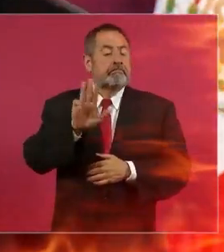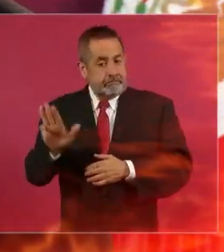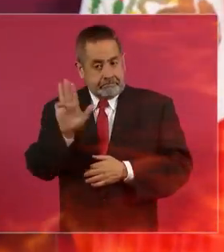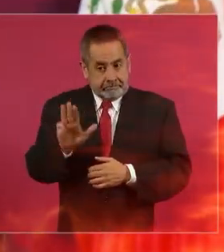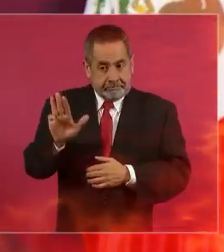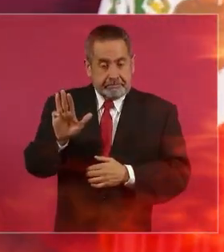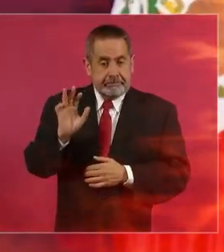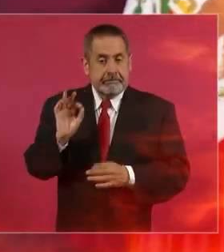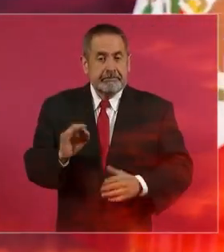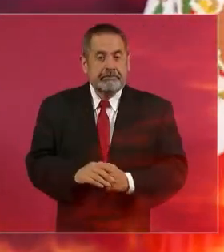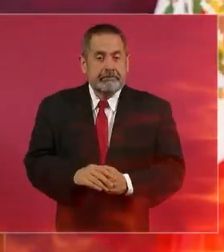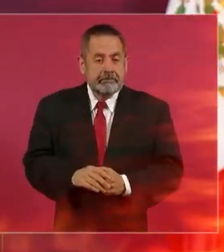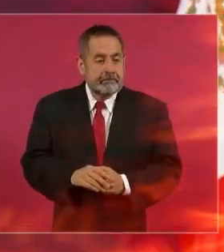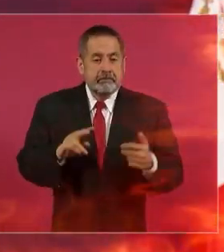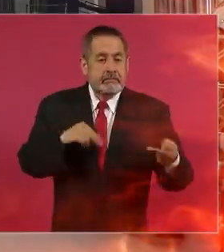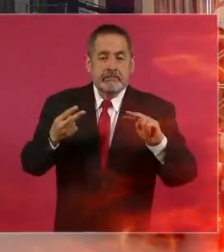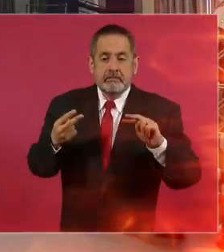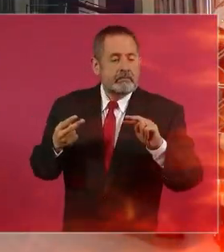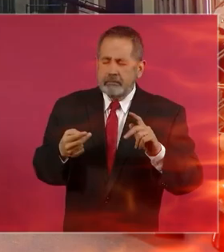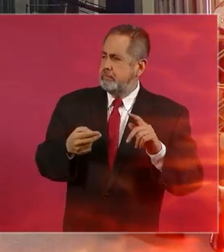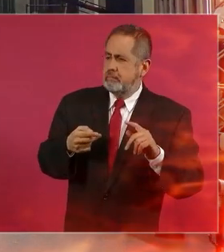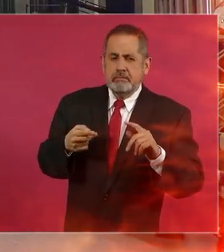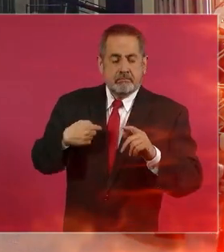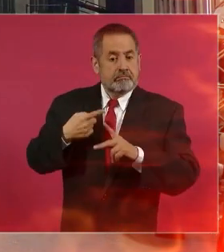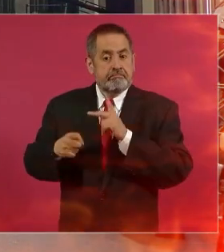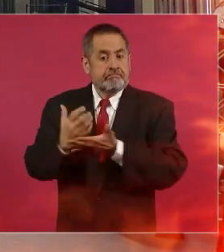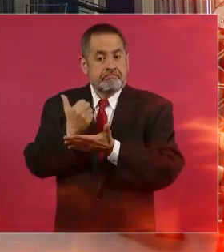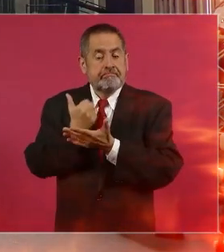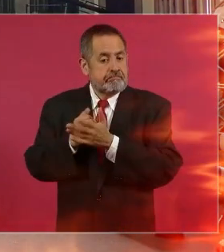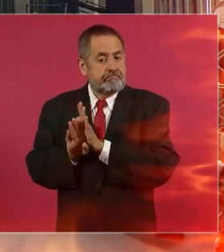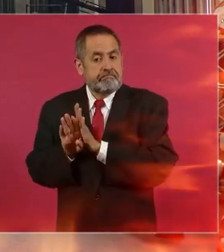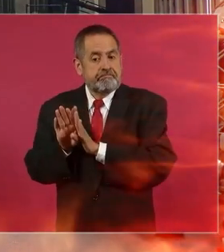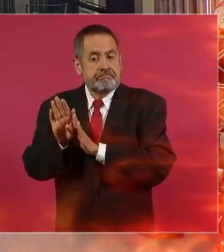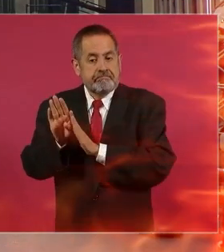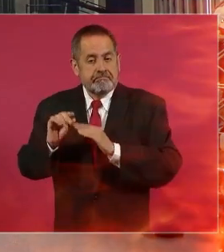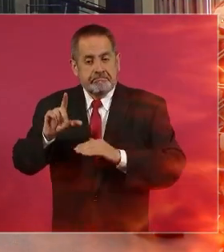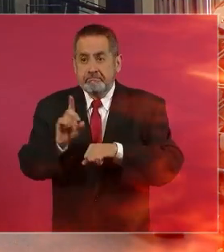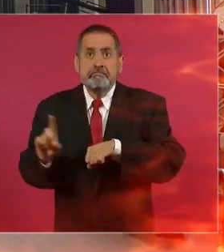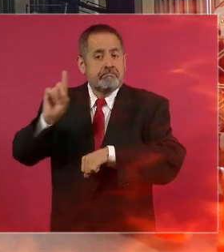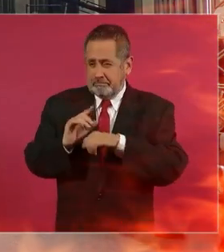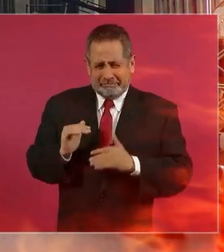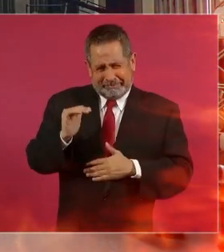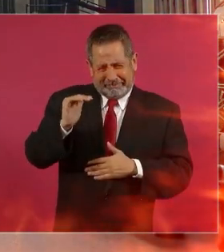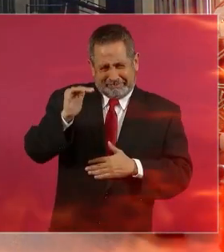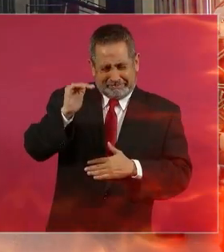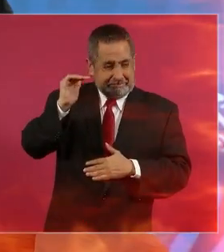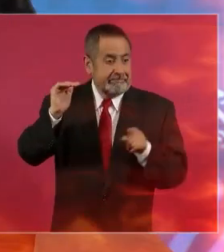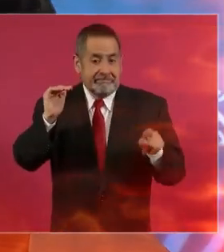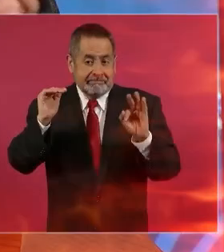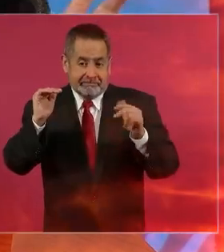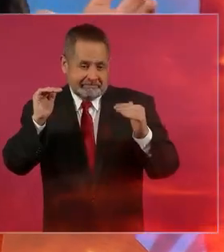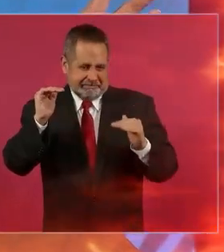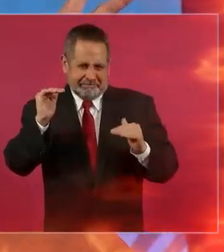también por haber cometido un fraude es un delito muy grave porque no lo hace no sé